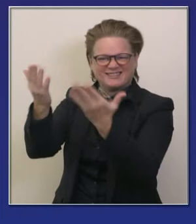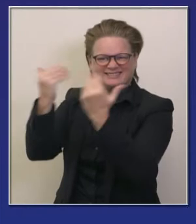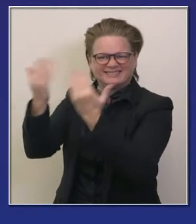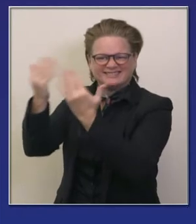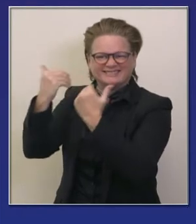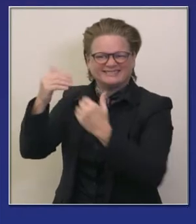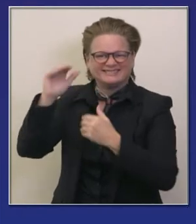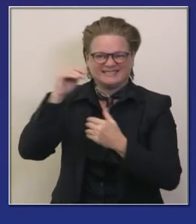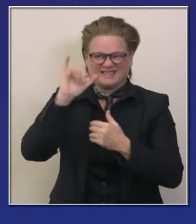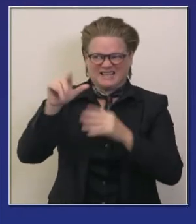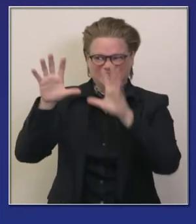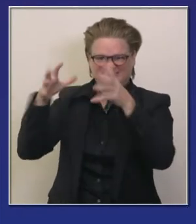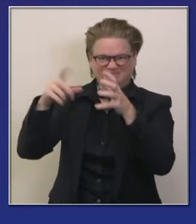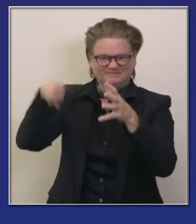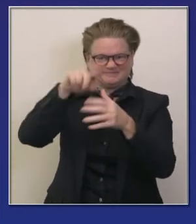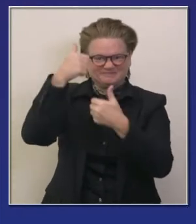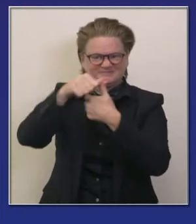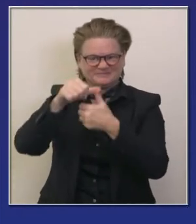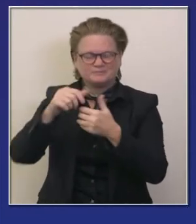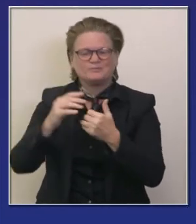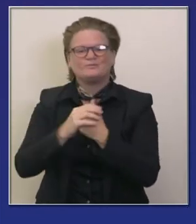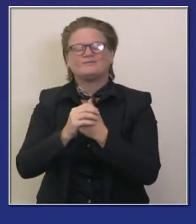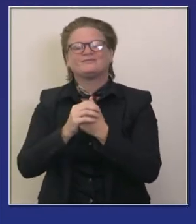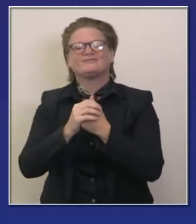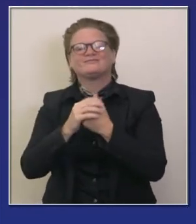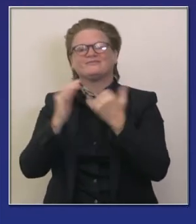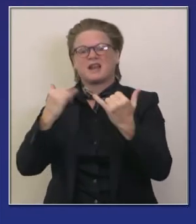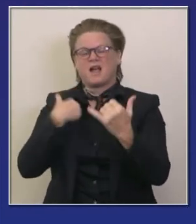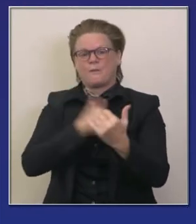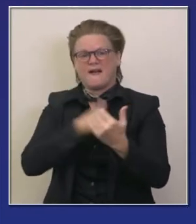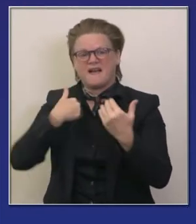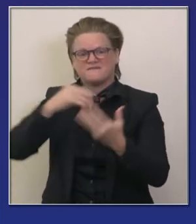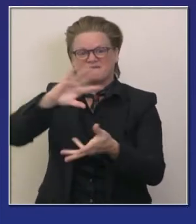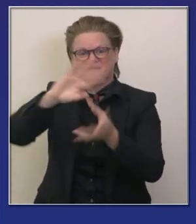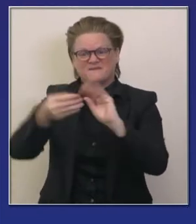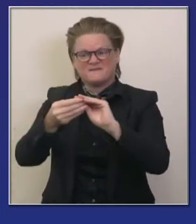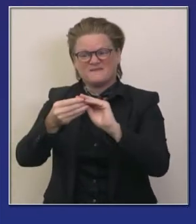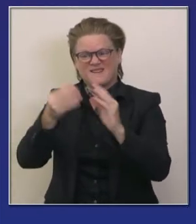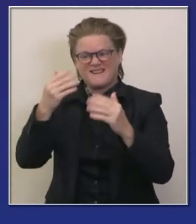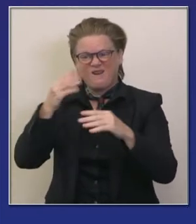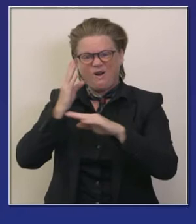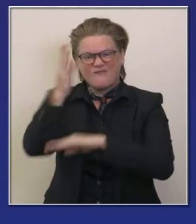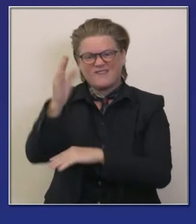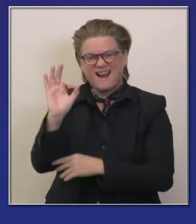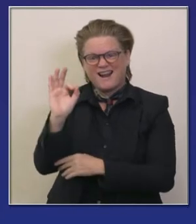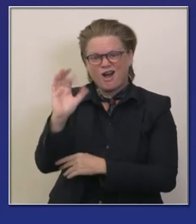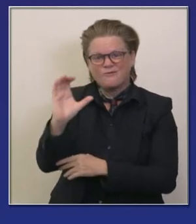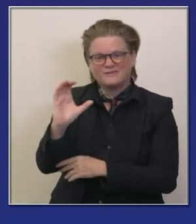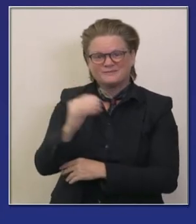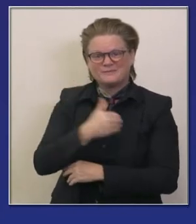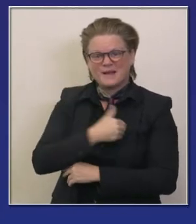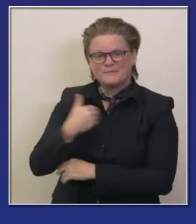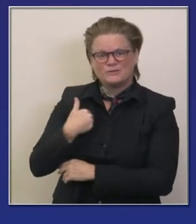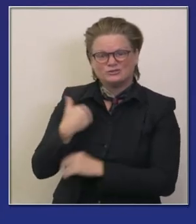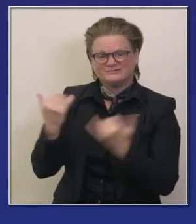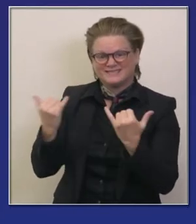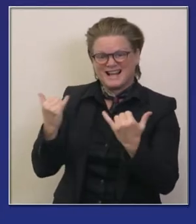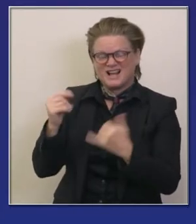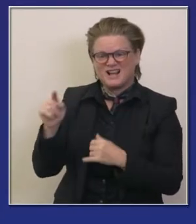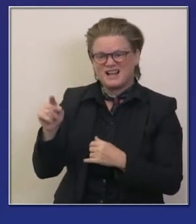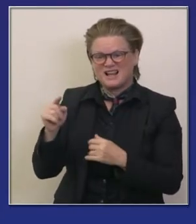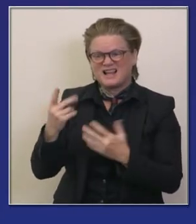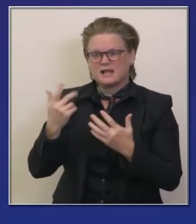grupo activo de casi 900 miembros que son parte del cuerpo activo y vamos a instar les